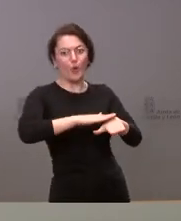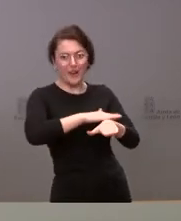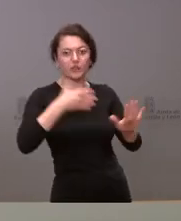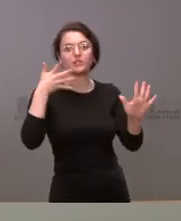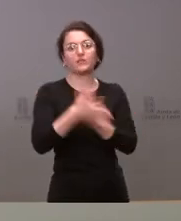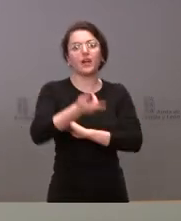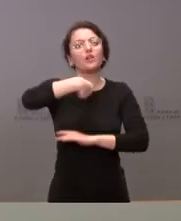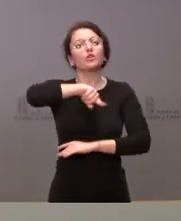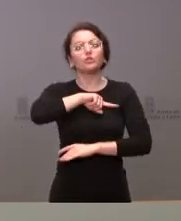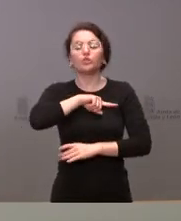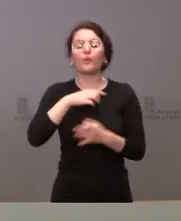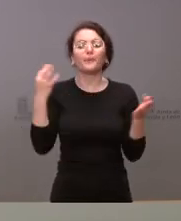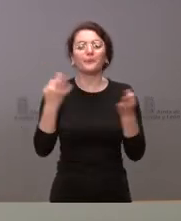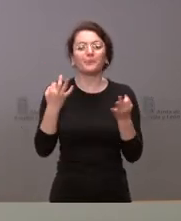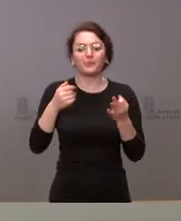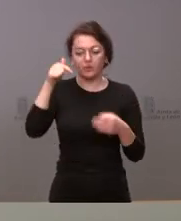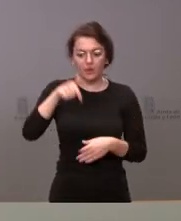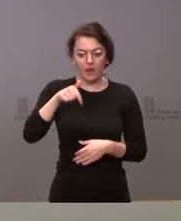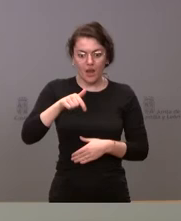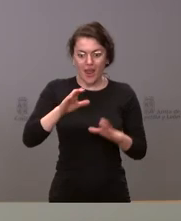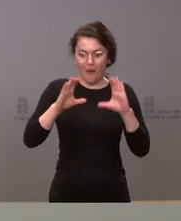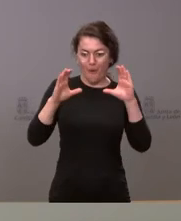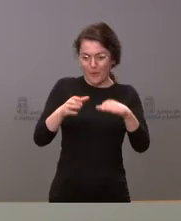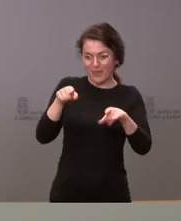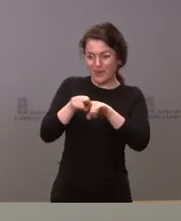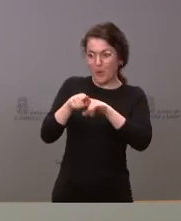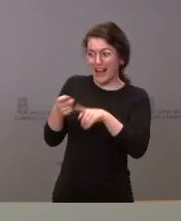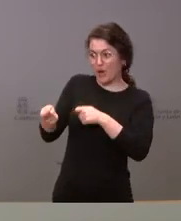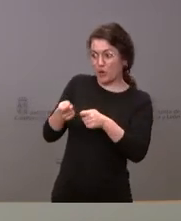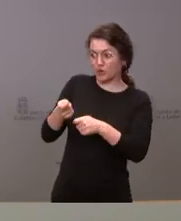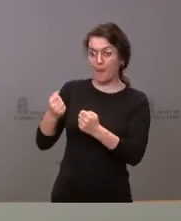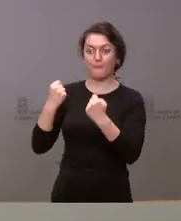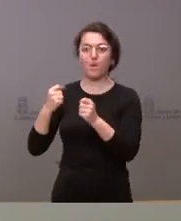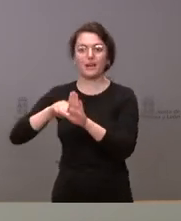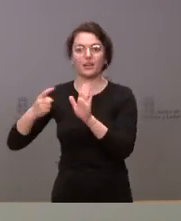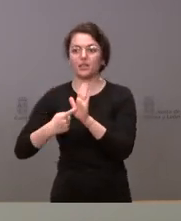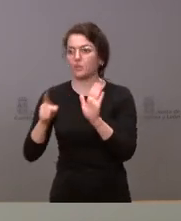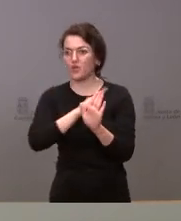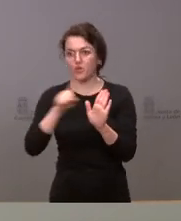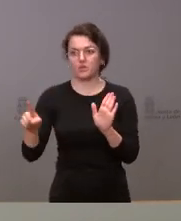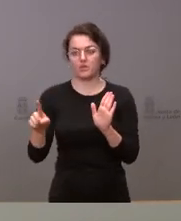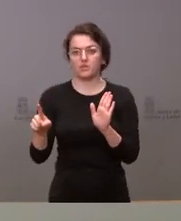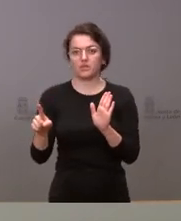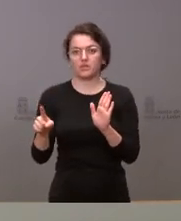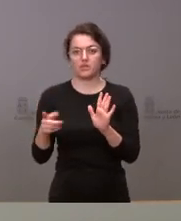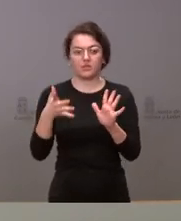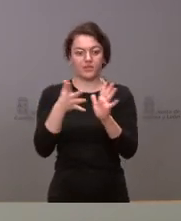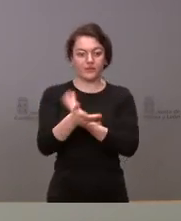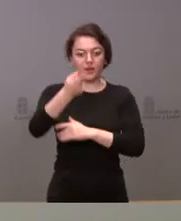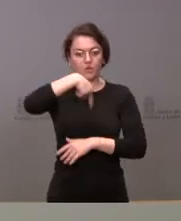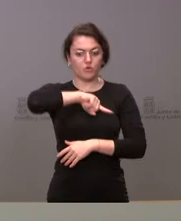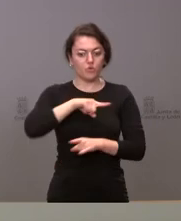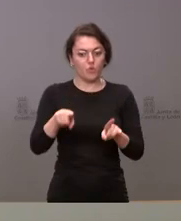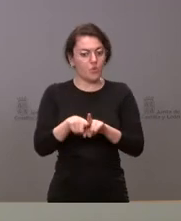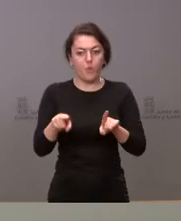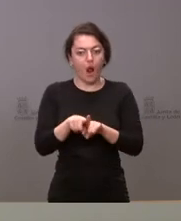desde la Junta de Castilla y León controlando al poder legislativo estamos desarrollando la tarea que nos fue conferida y